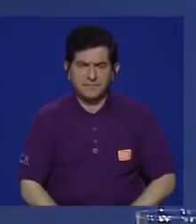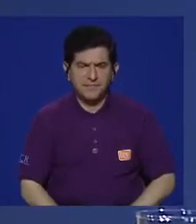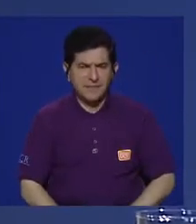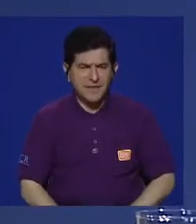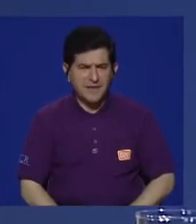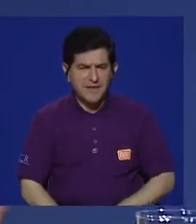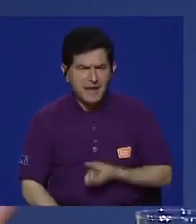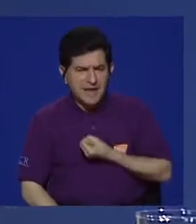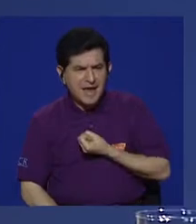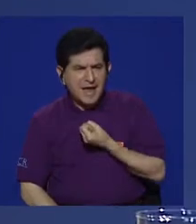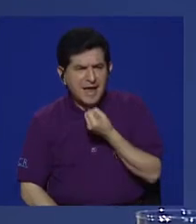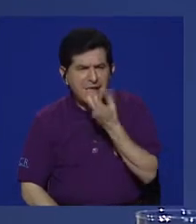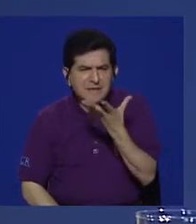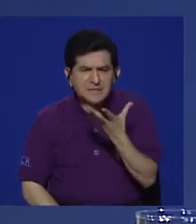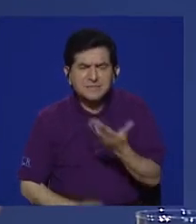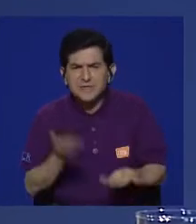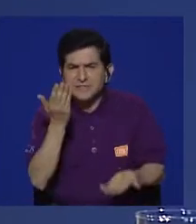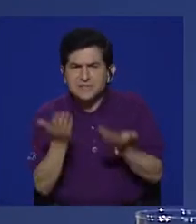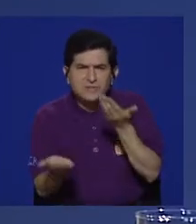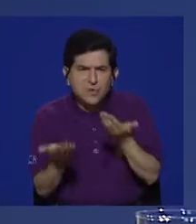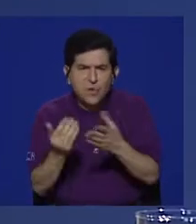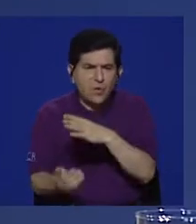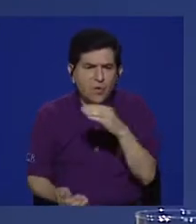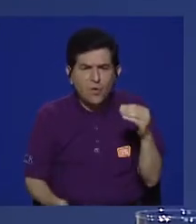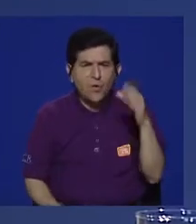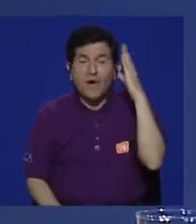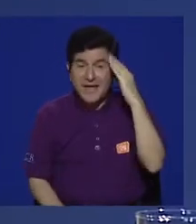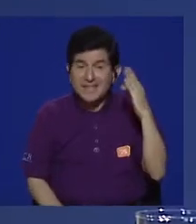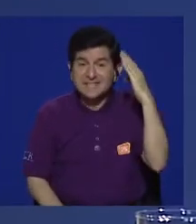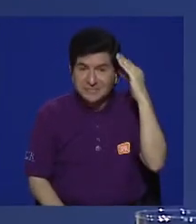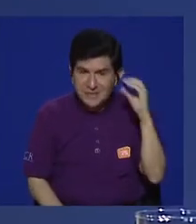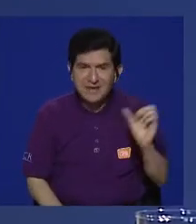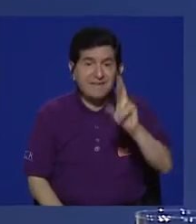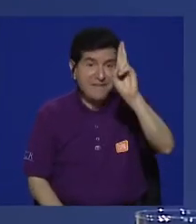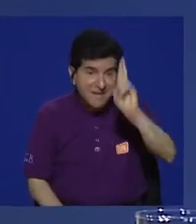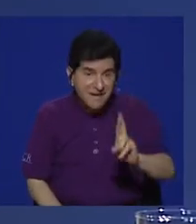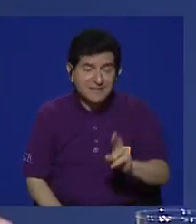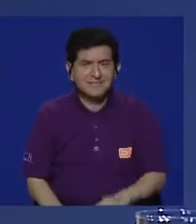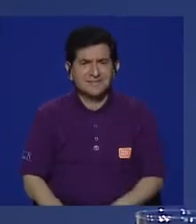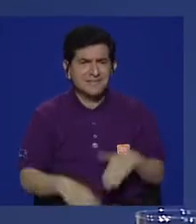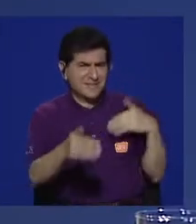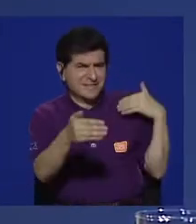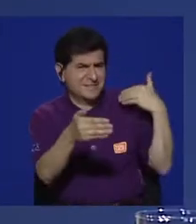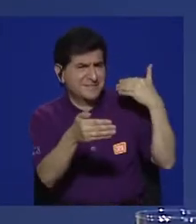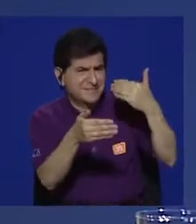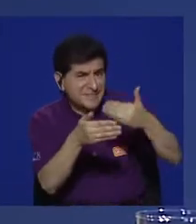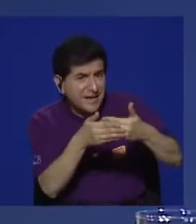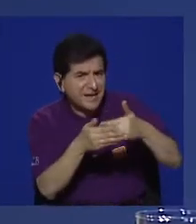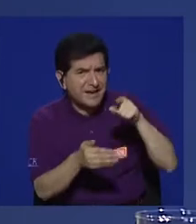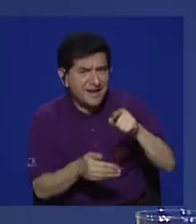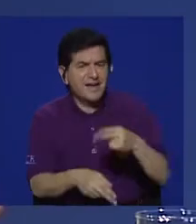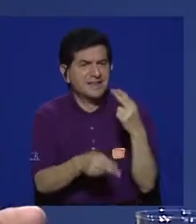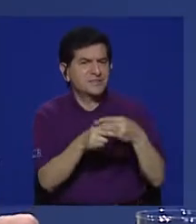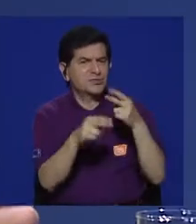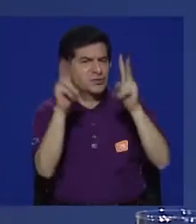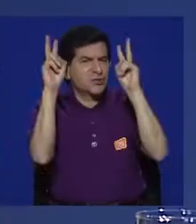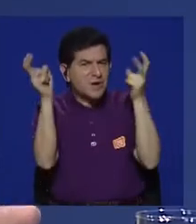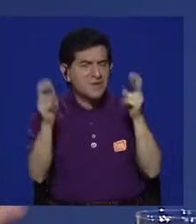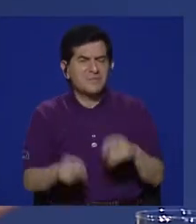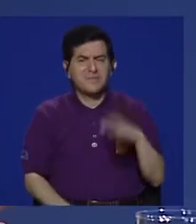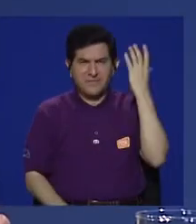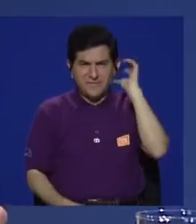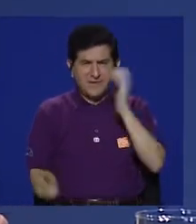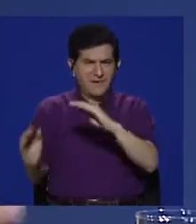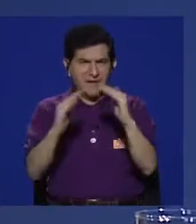hay ciertas expresiones o se han dado ciertas experiencias en Costa Rica cercanas a eso que se llama